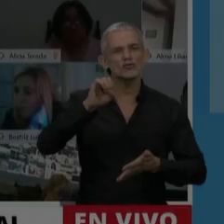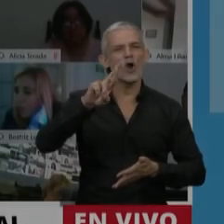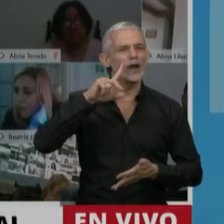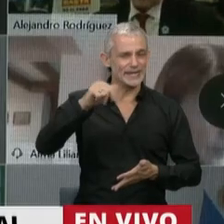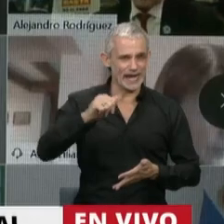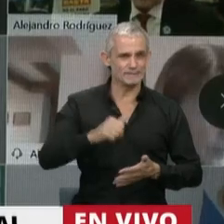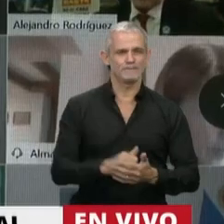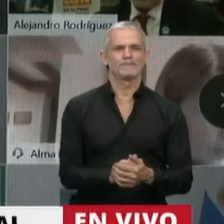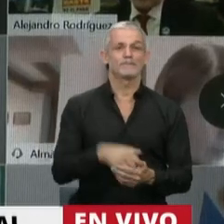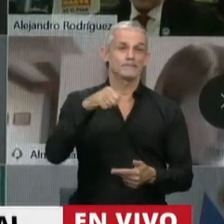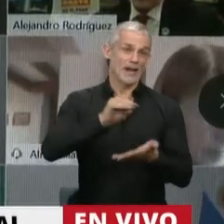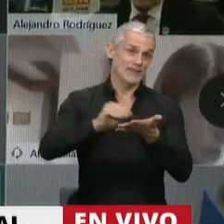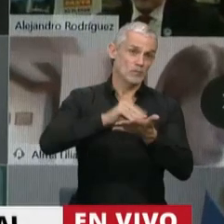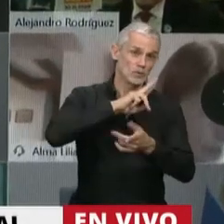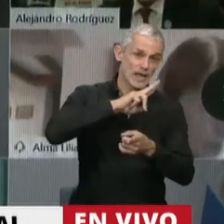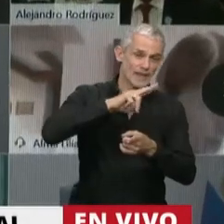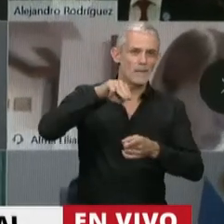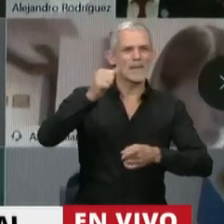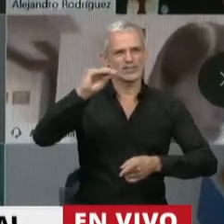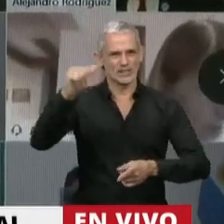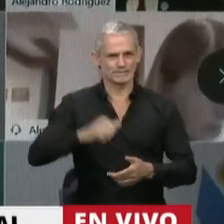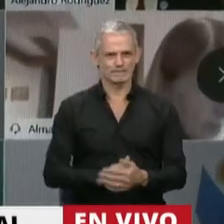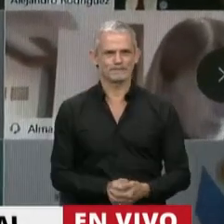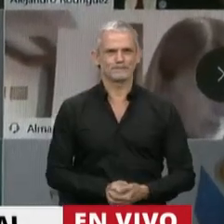Tiene la palabra la diputada Mónica Macha.